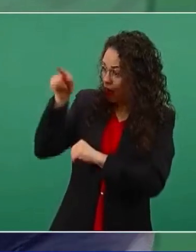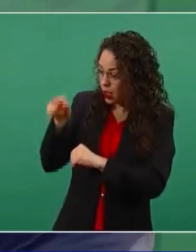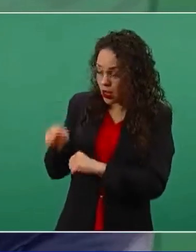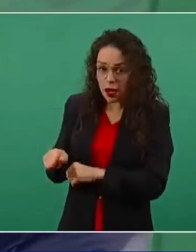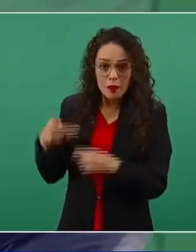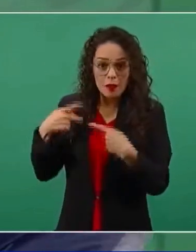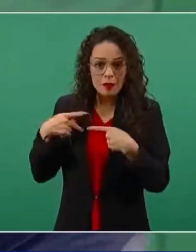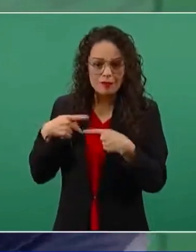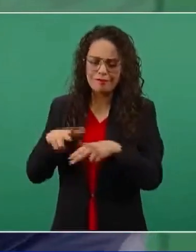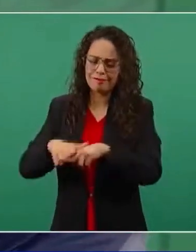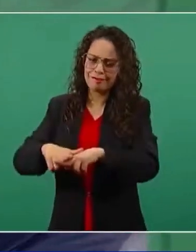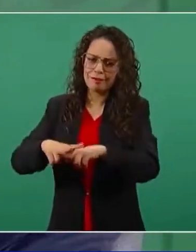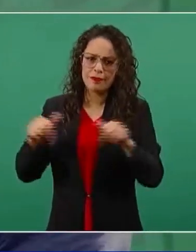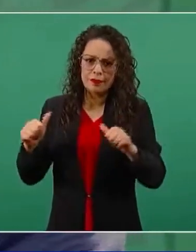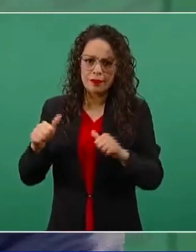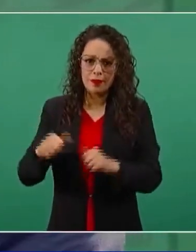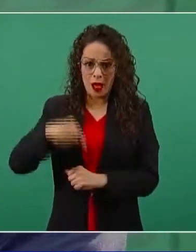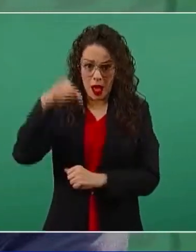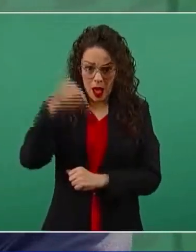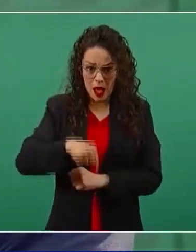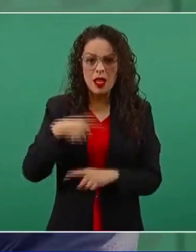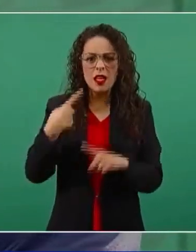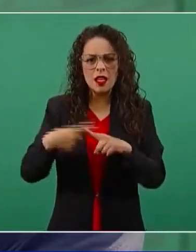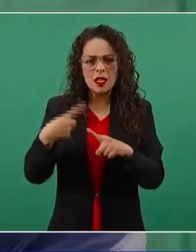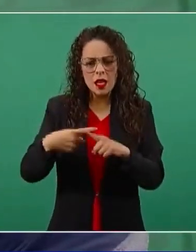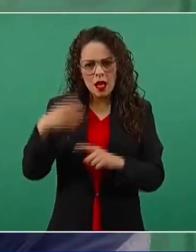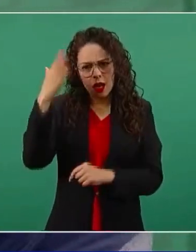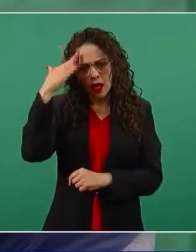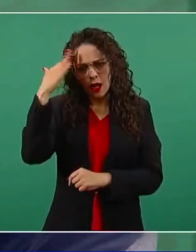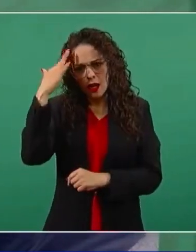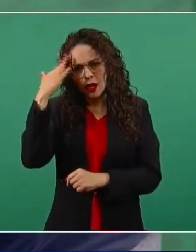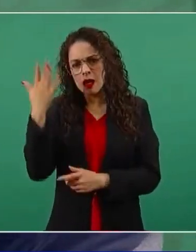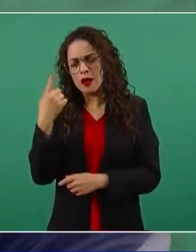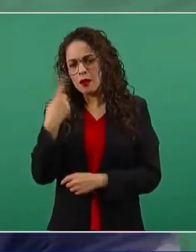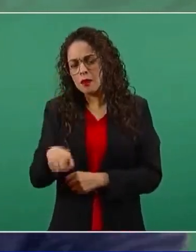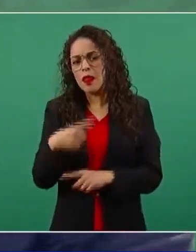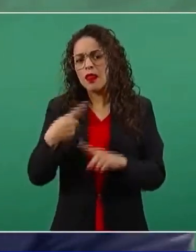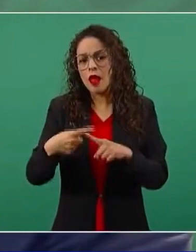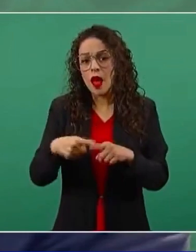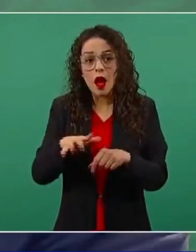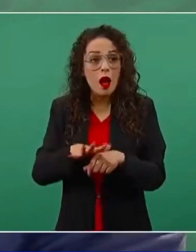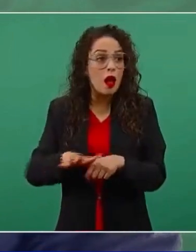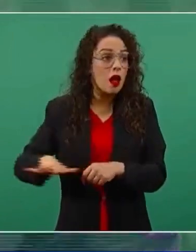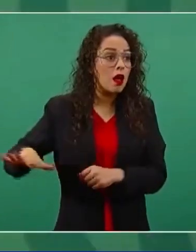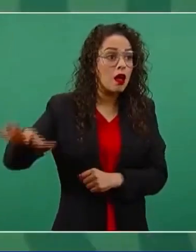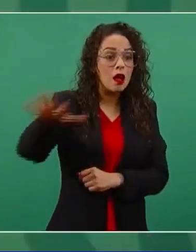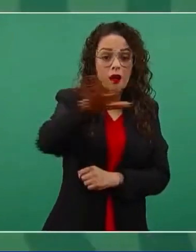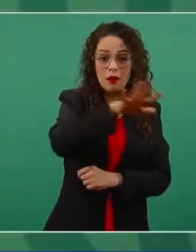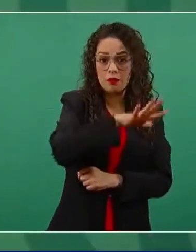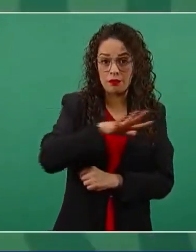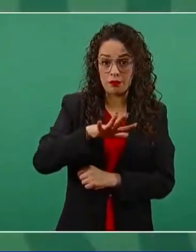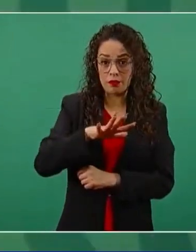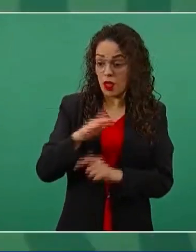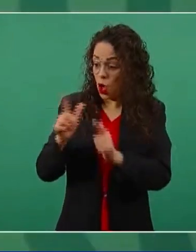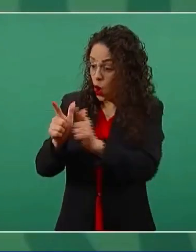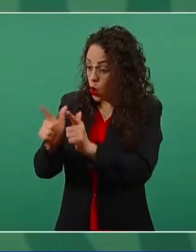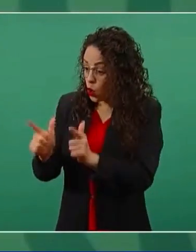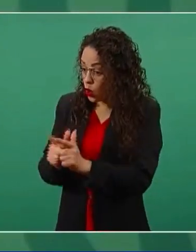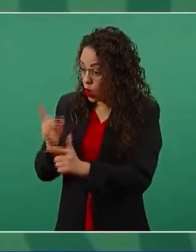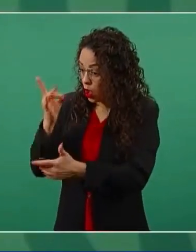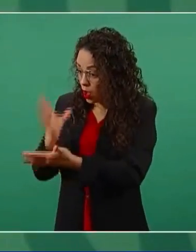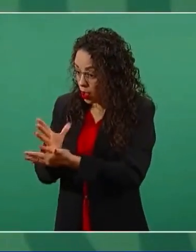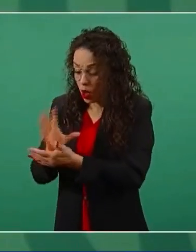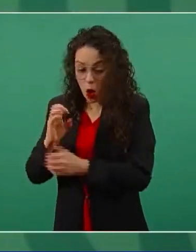democracia es el pueblo el que manda, no es un solo hombre ni un grupo de hombres.